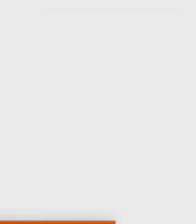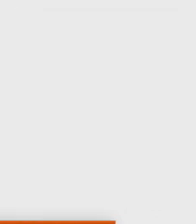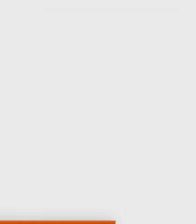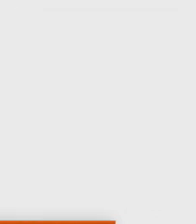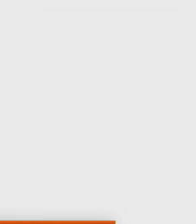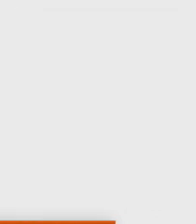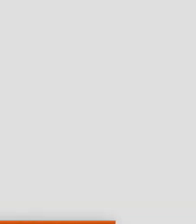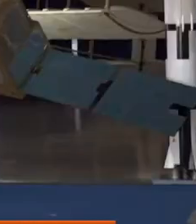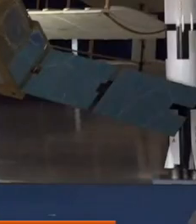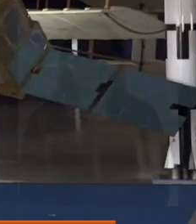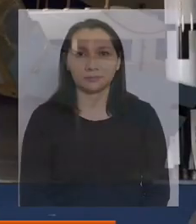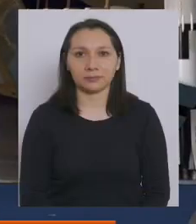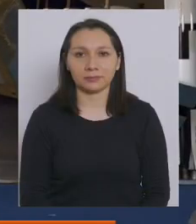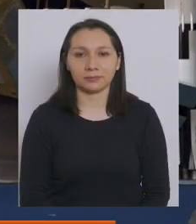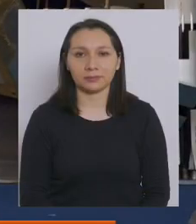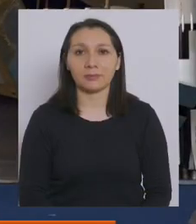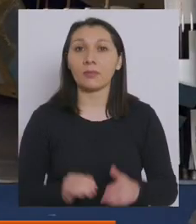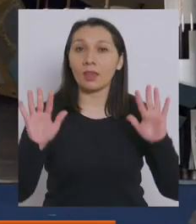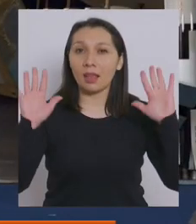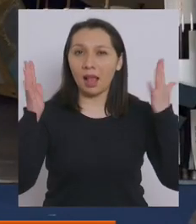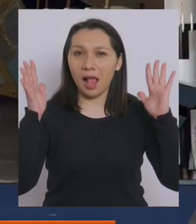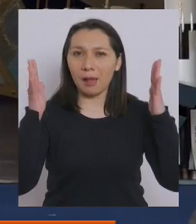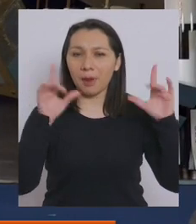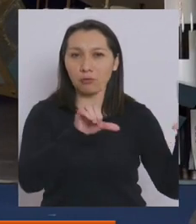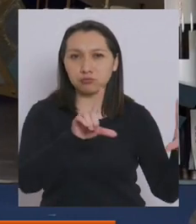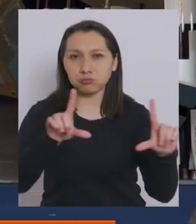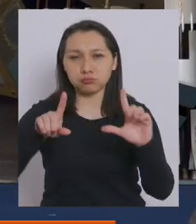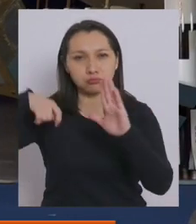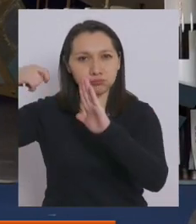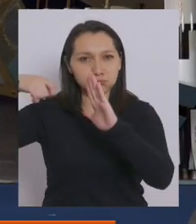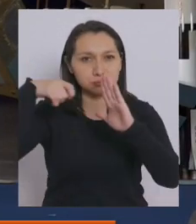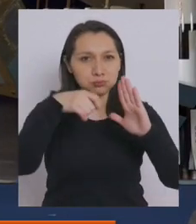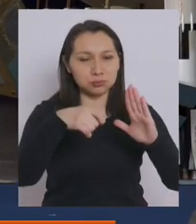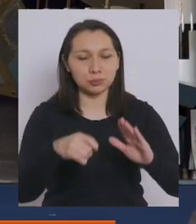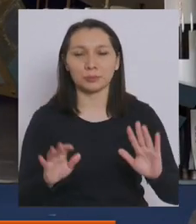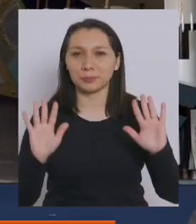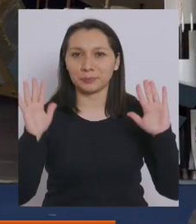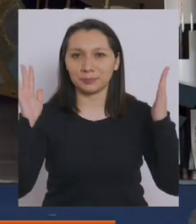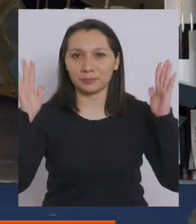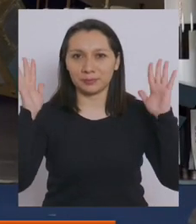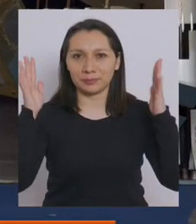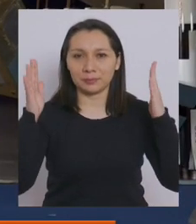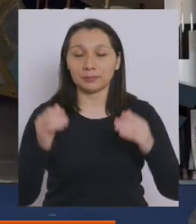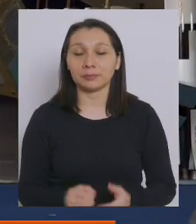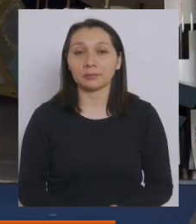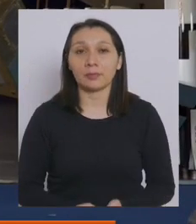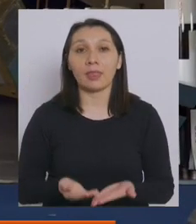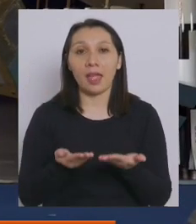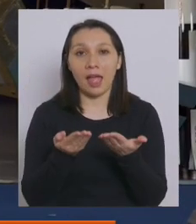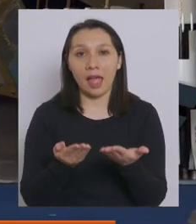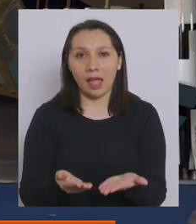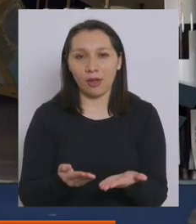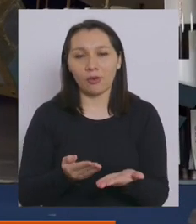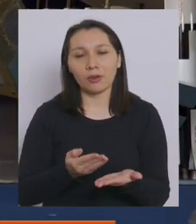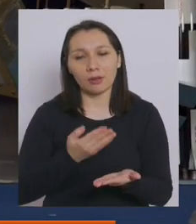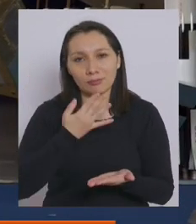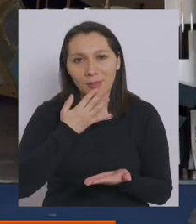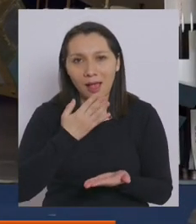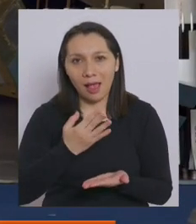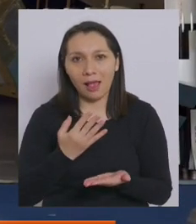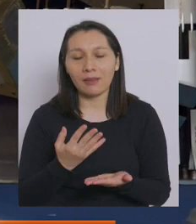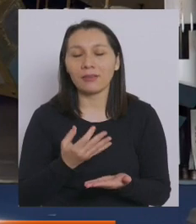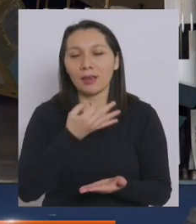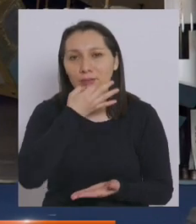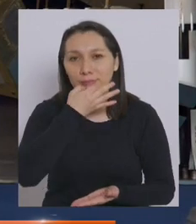Brindemos un fuerte aplauso a esas imágenes. A continuación hará uso de la